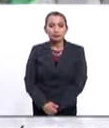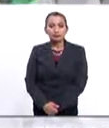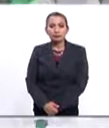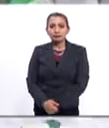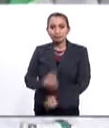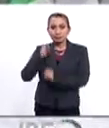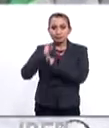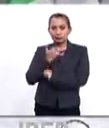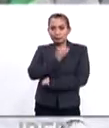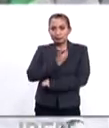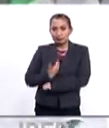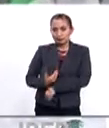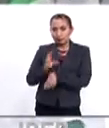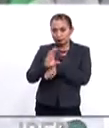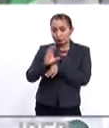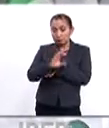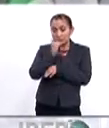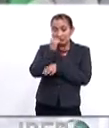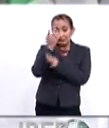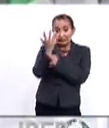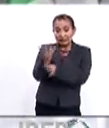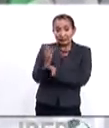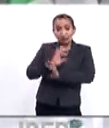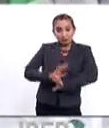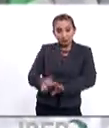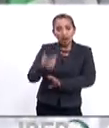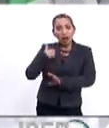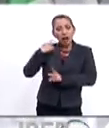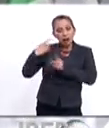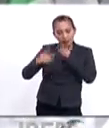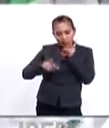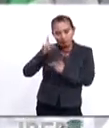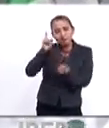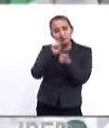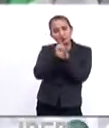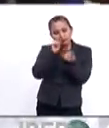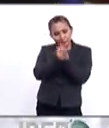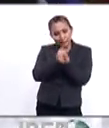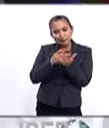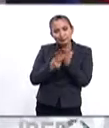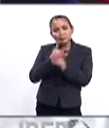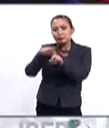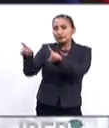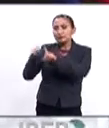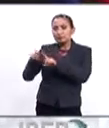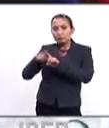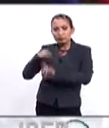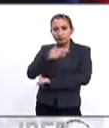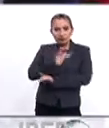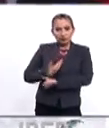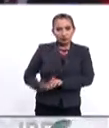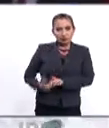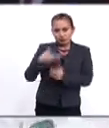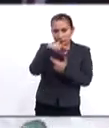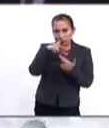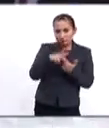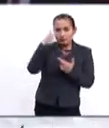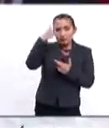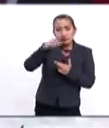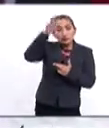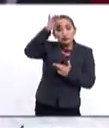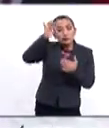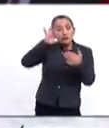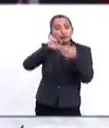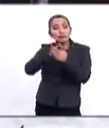El mandatario colombiano también aseguró que se han sostenido conversaciones con diferentes presidentes de la región para